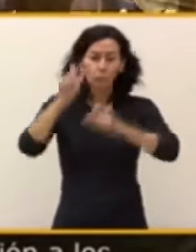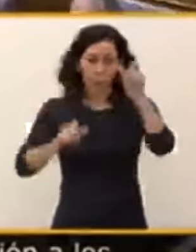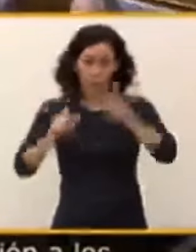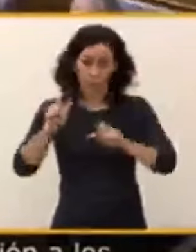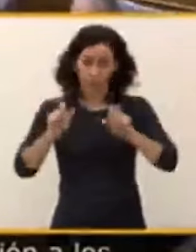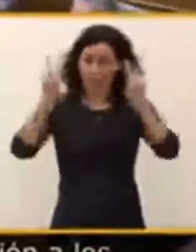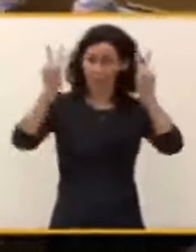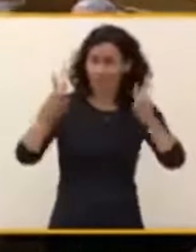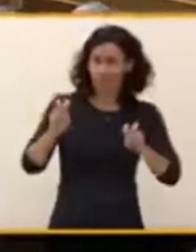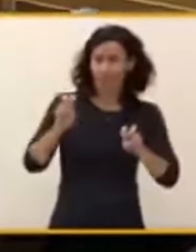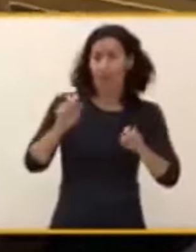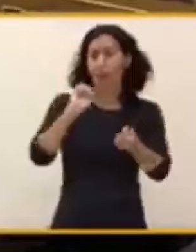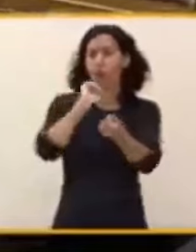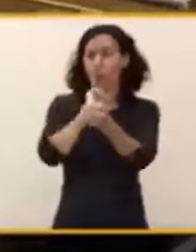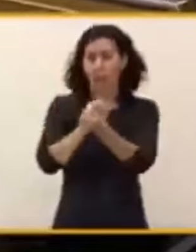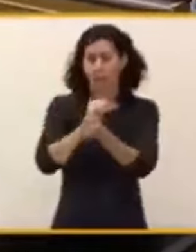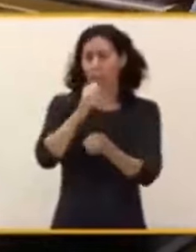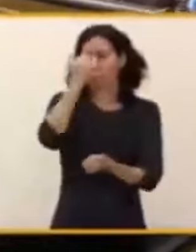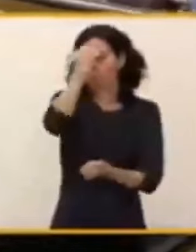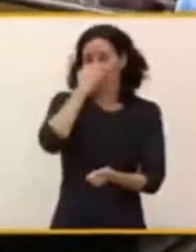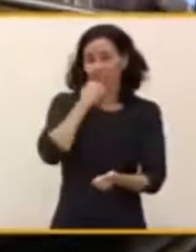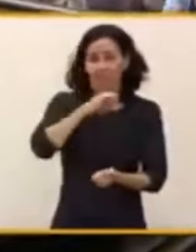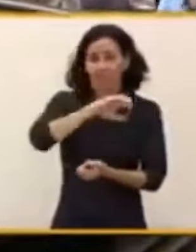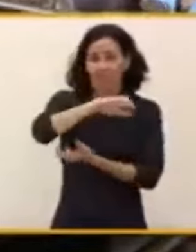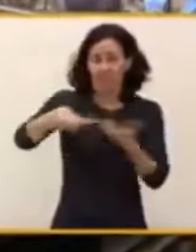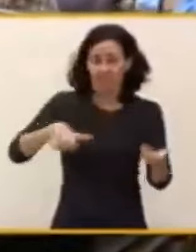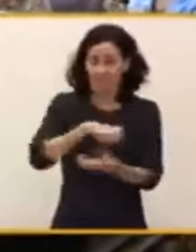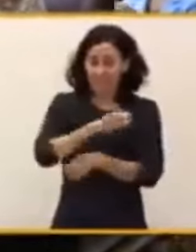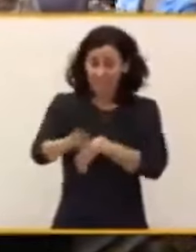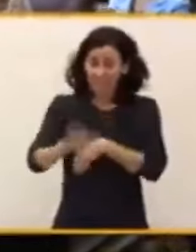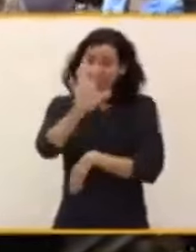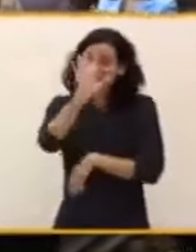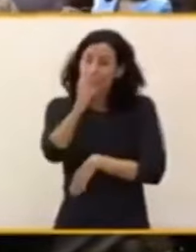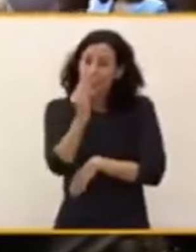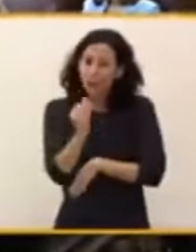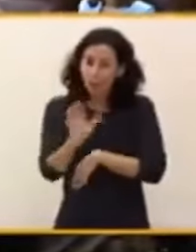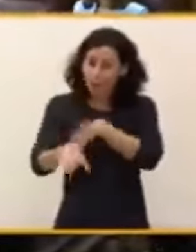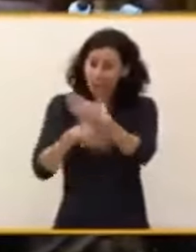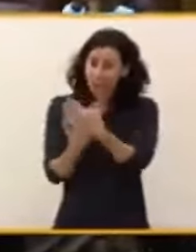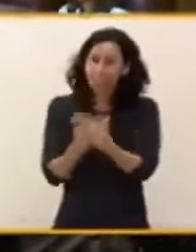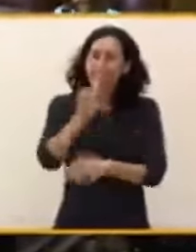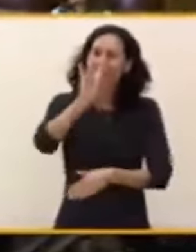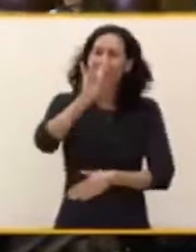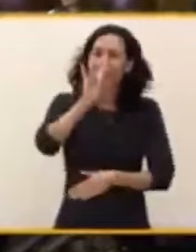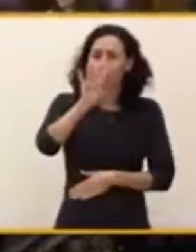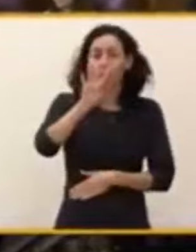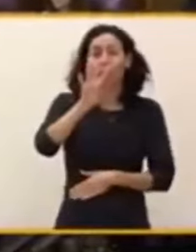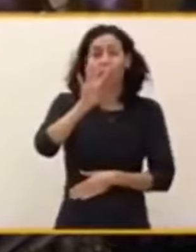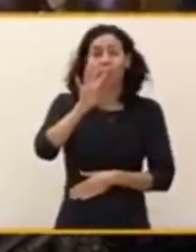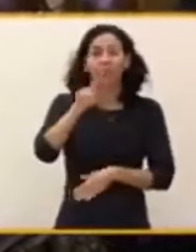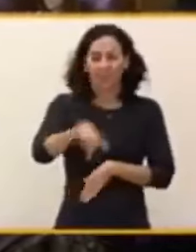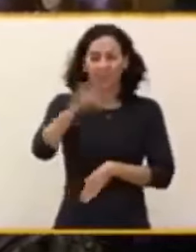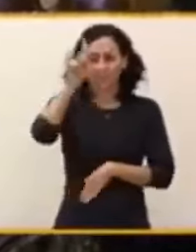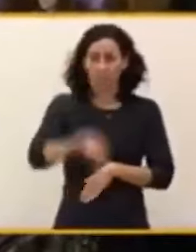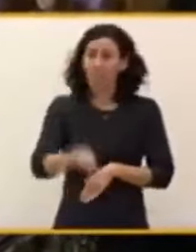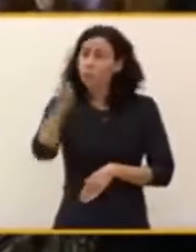hasta el 14 de este mes. Si le queda un mínimo de conciencia, le ruego que